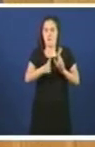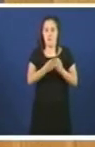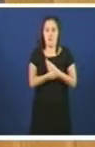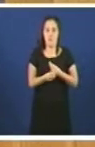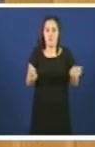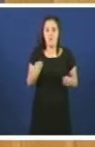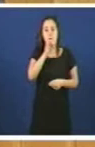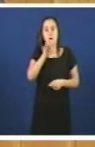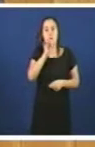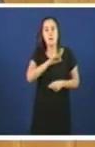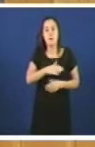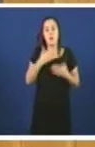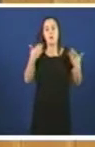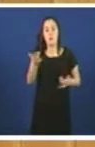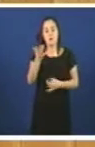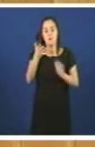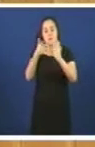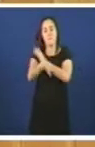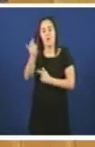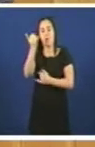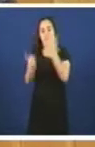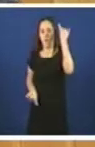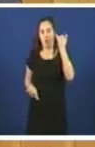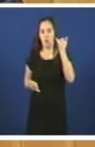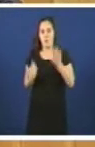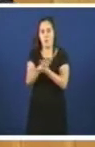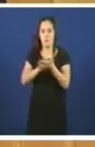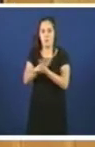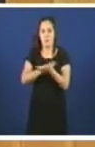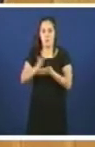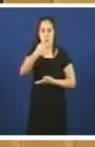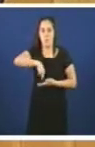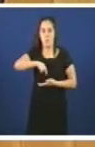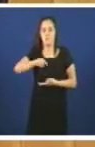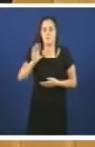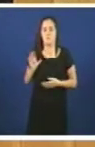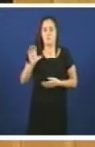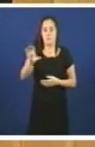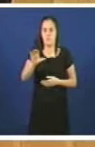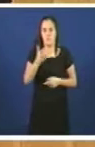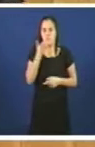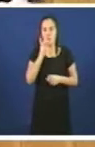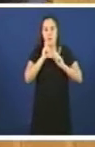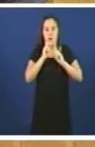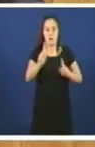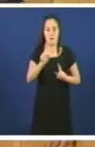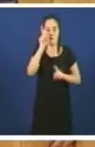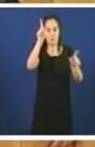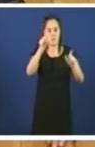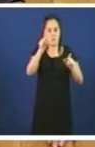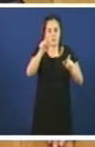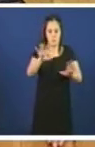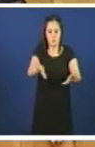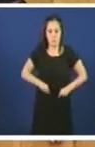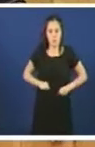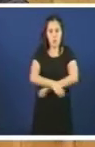denominamos un auténtico plano de exterminio da lingua galega sobre o noso país. Varios exemplos. No ensino, chegan vostés ao goberno